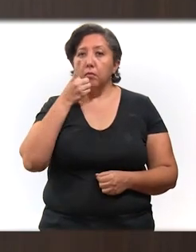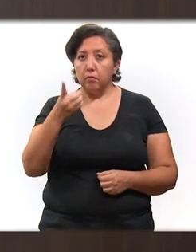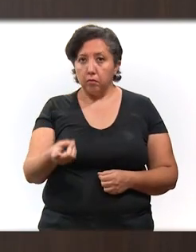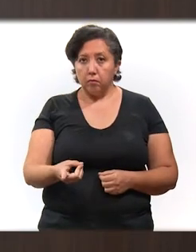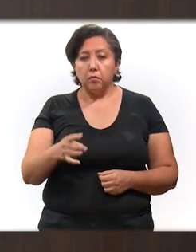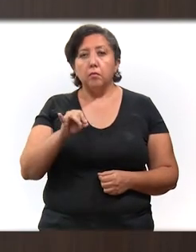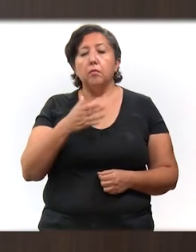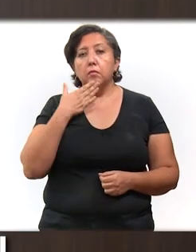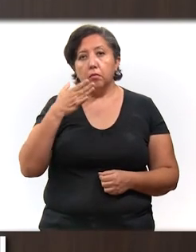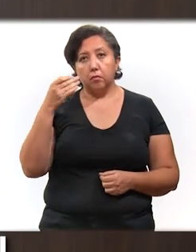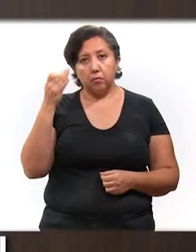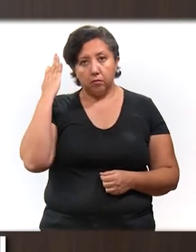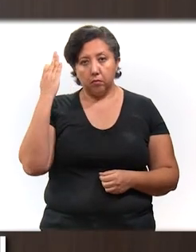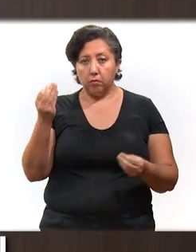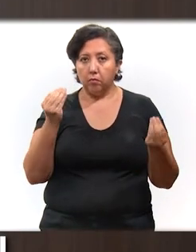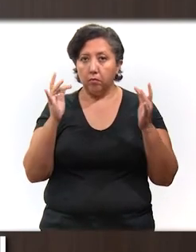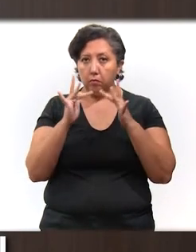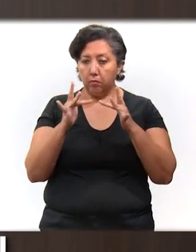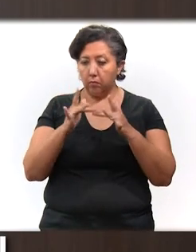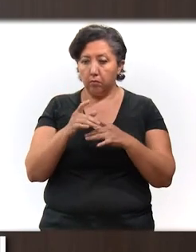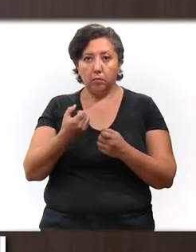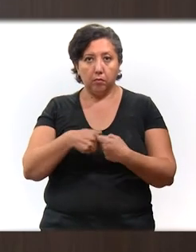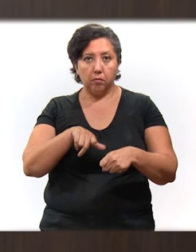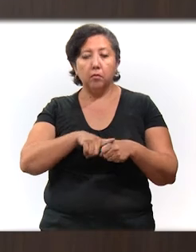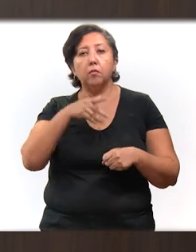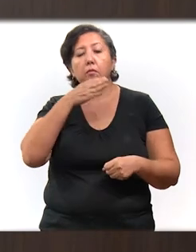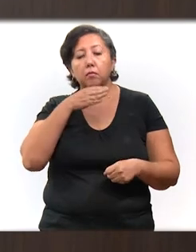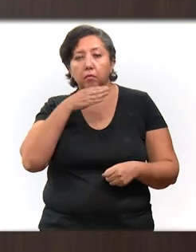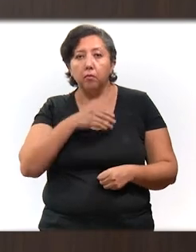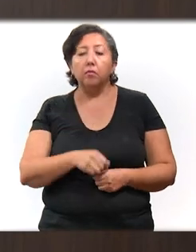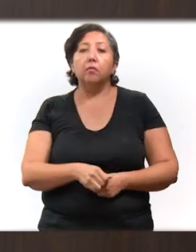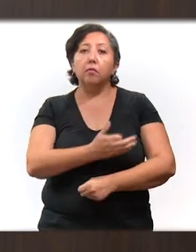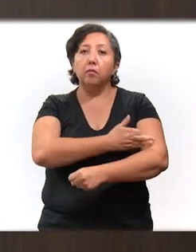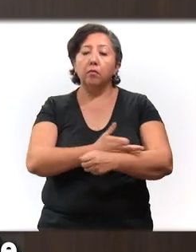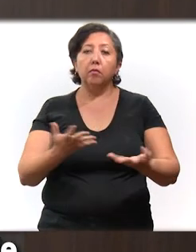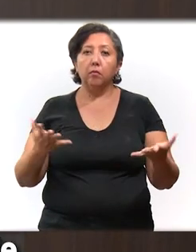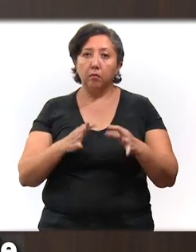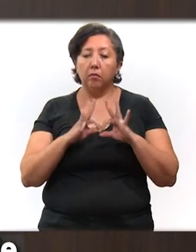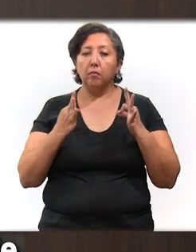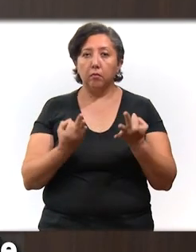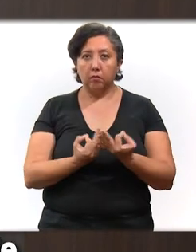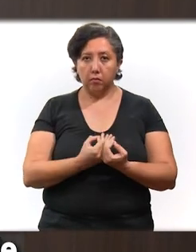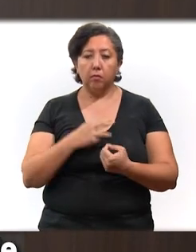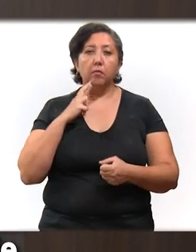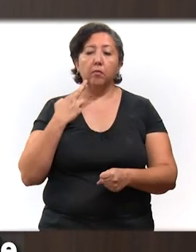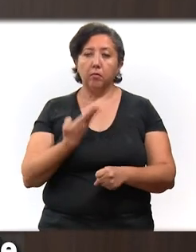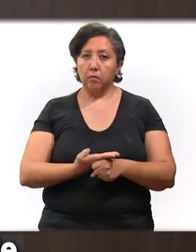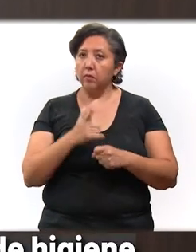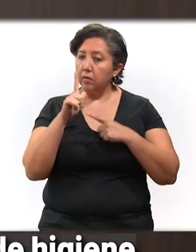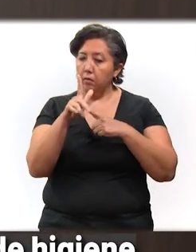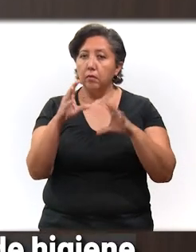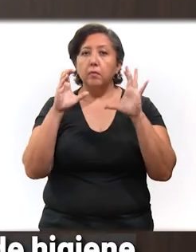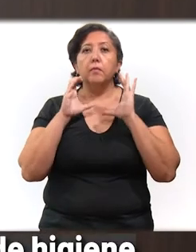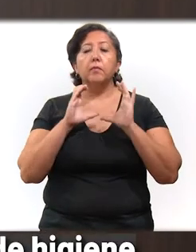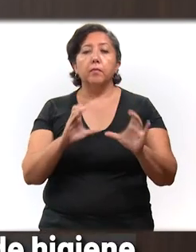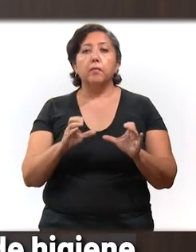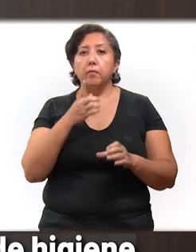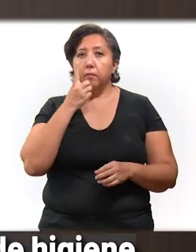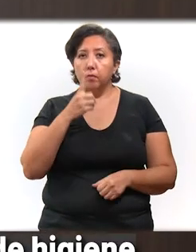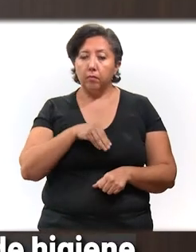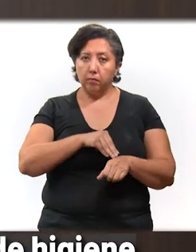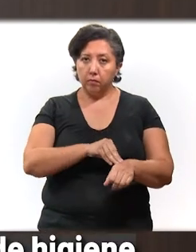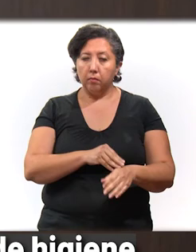Esto lo digo porque si bien son épocas de mucho contacto social y celebraciones con la familia, hay que hacerlo de manera responsable. Sigamos